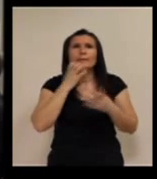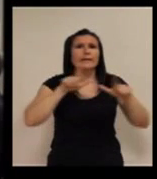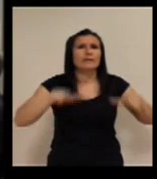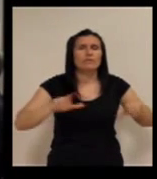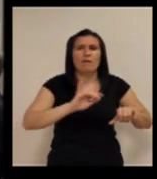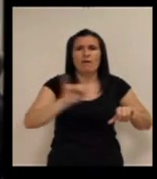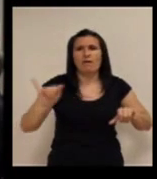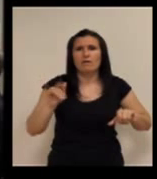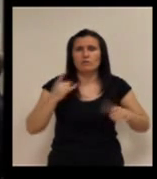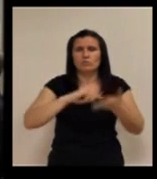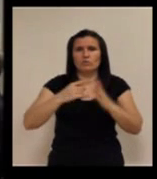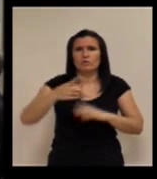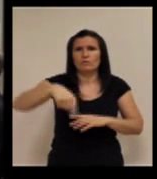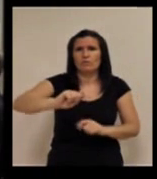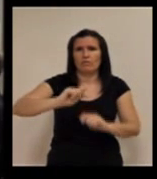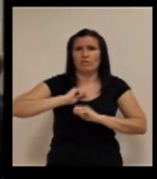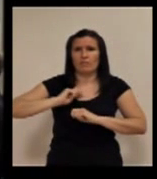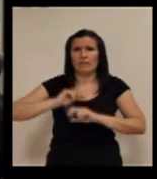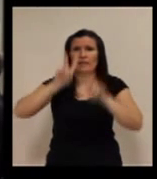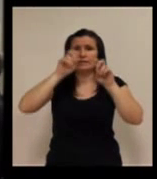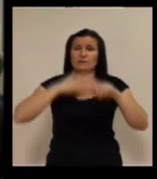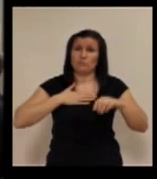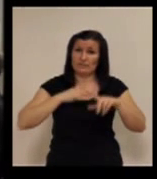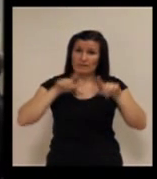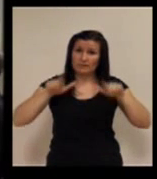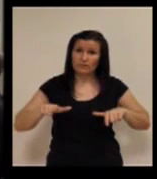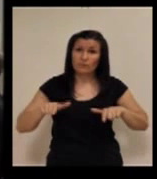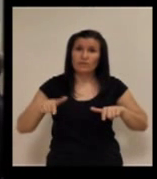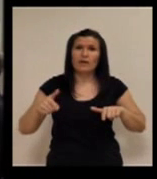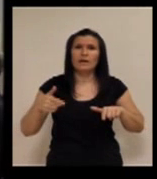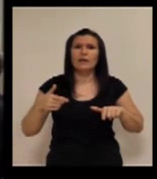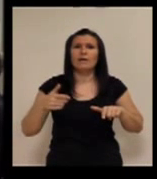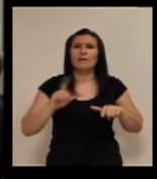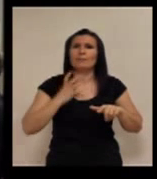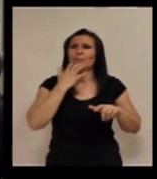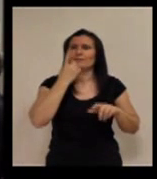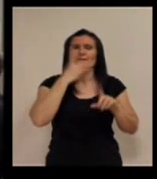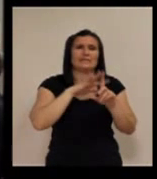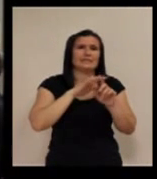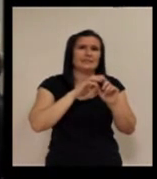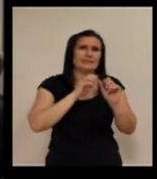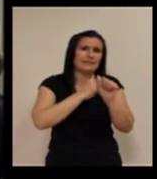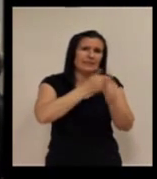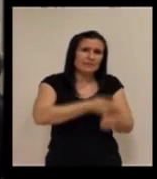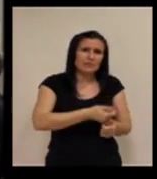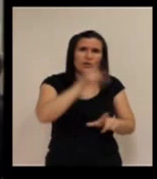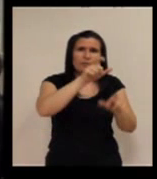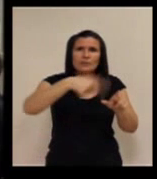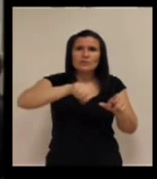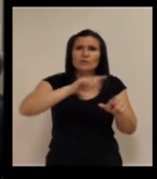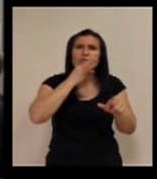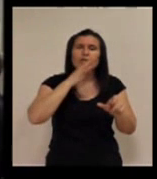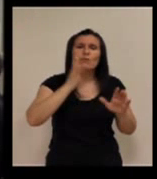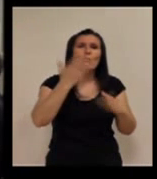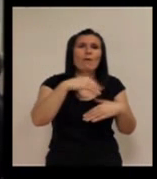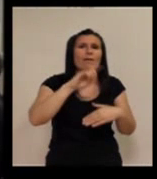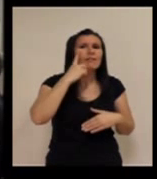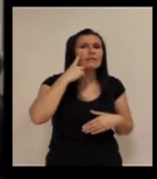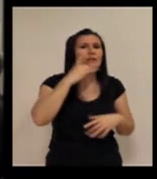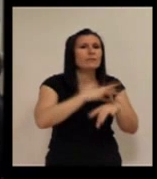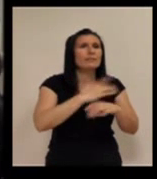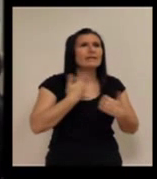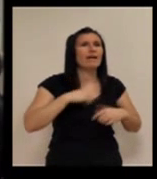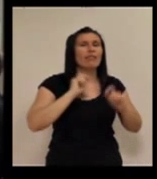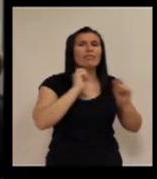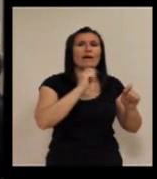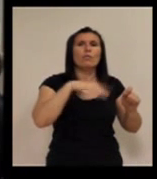tenemos, con las soluciones que vosotros aportáis sobre nuestras plataformas, el seguimiento de personas que todavía no tienen diagnosticada